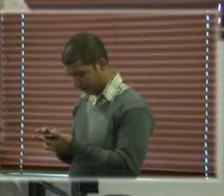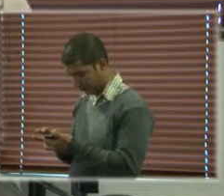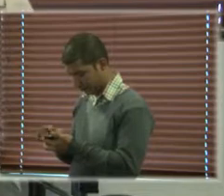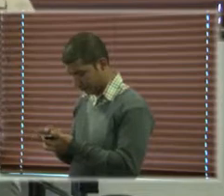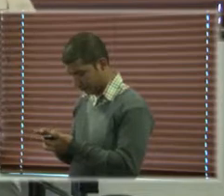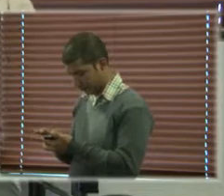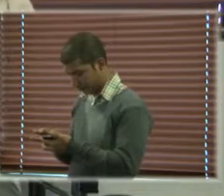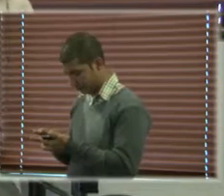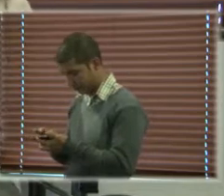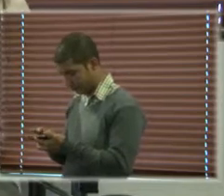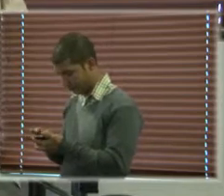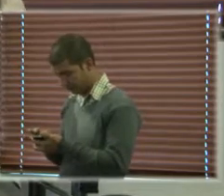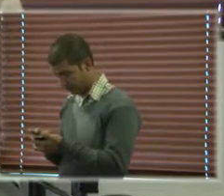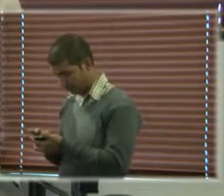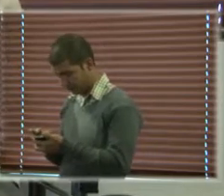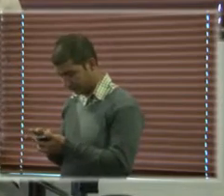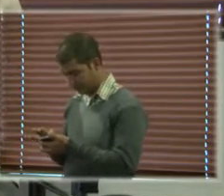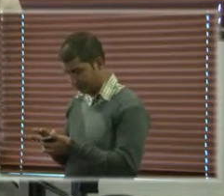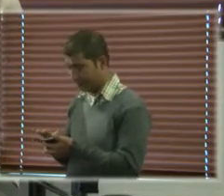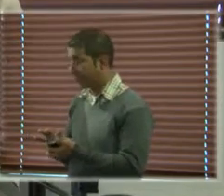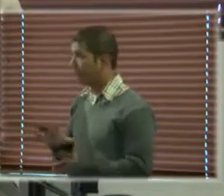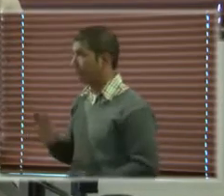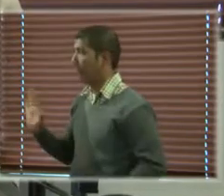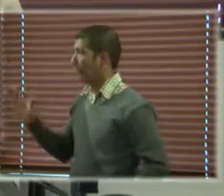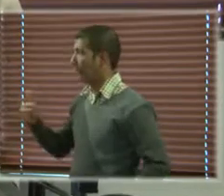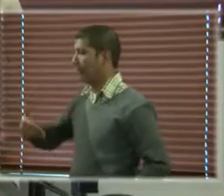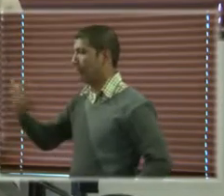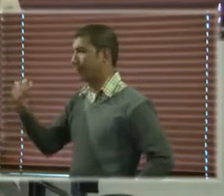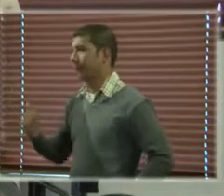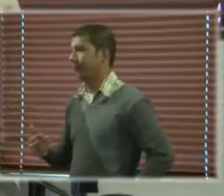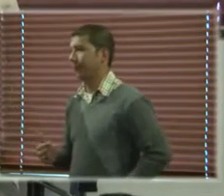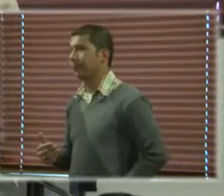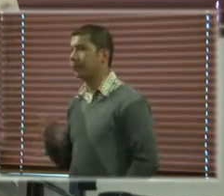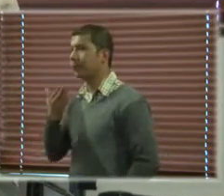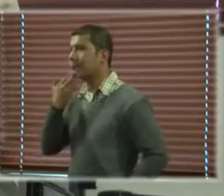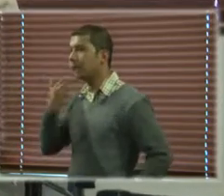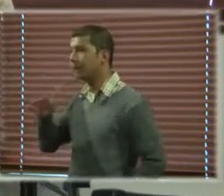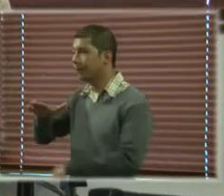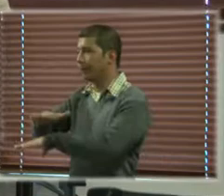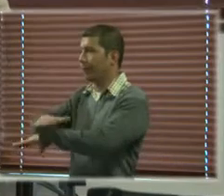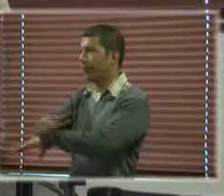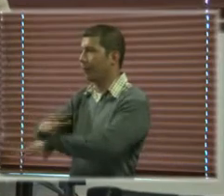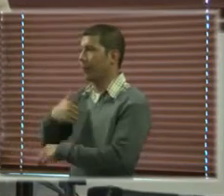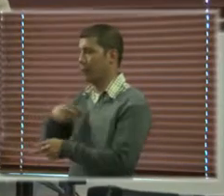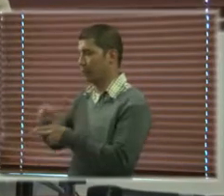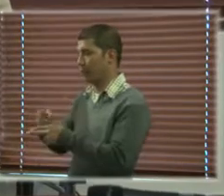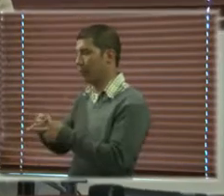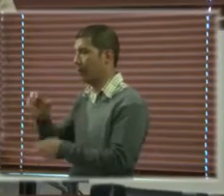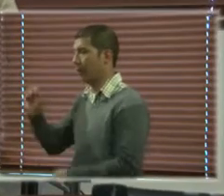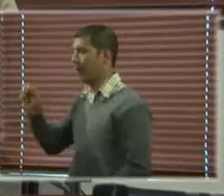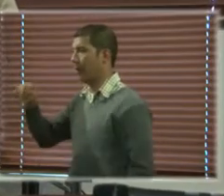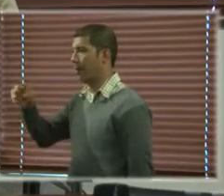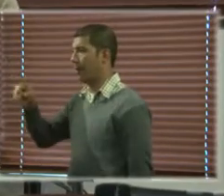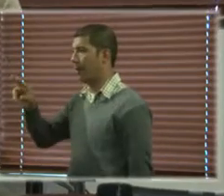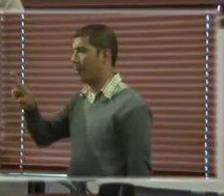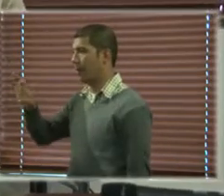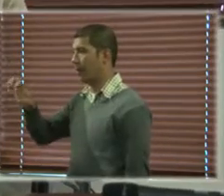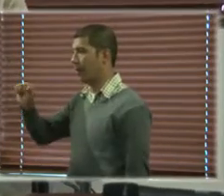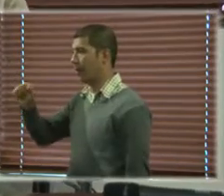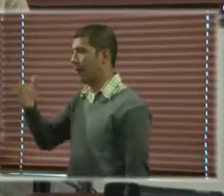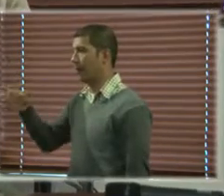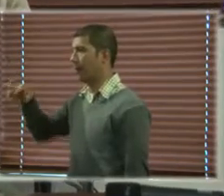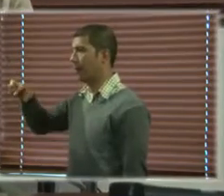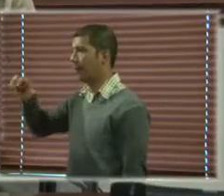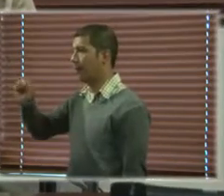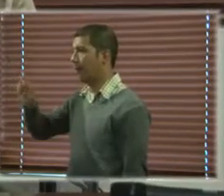Buenas tardes, agradecemos su presencia, mi nombre es Andrea Parra, soy directora del programa de acción